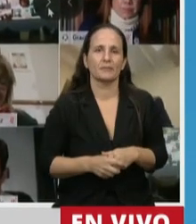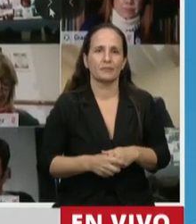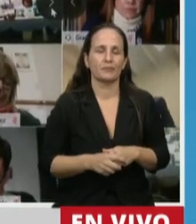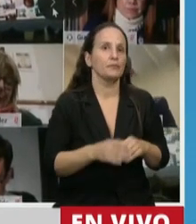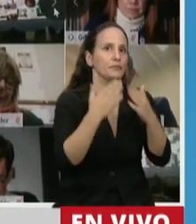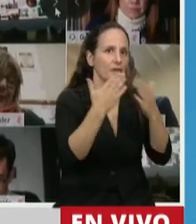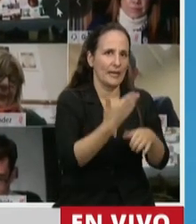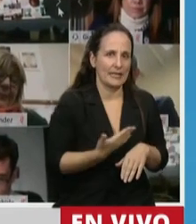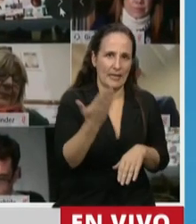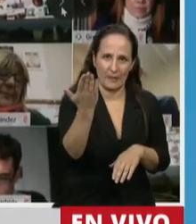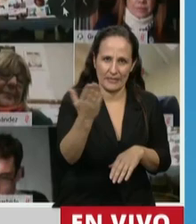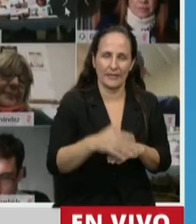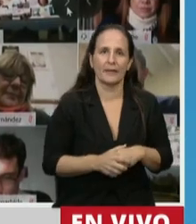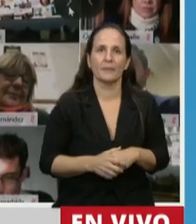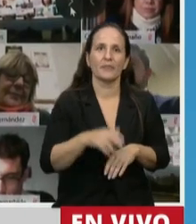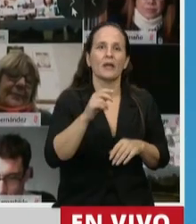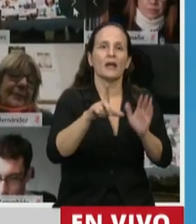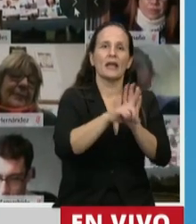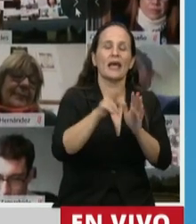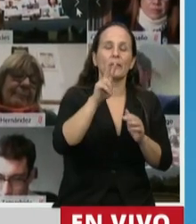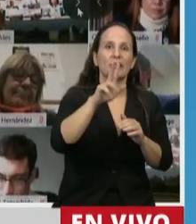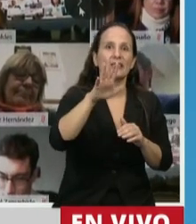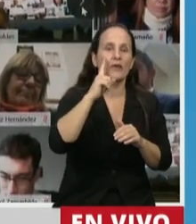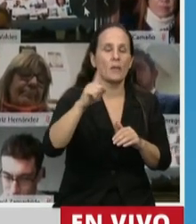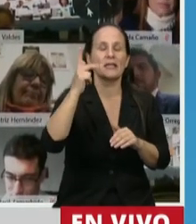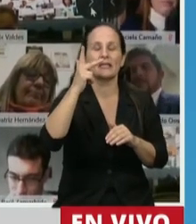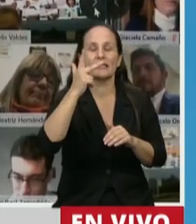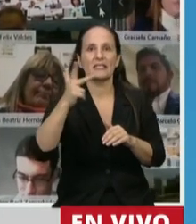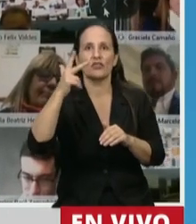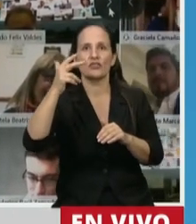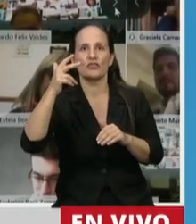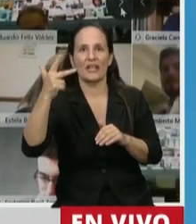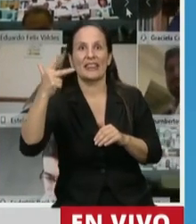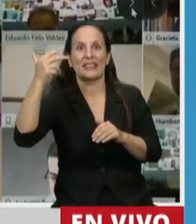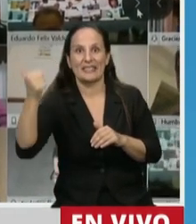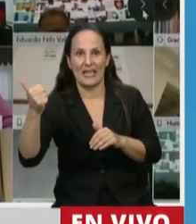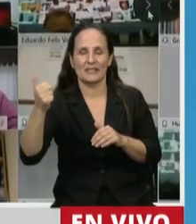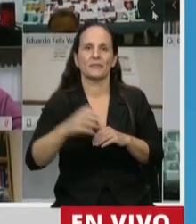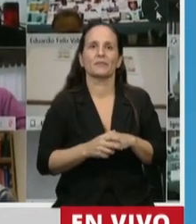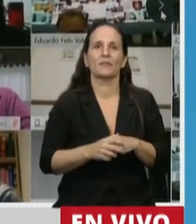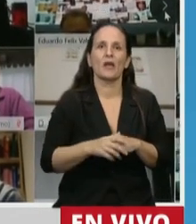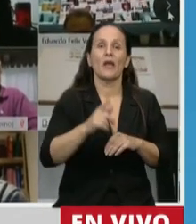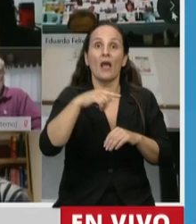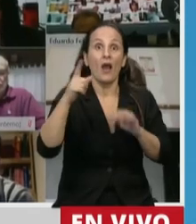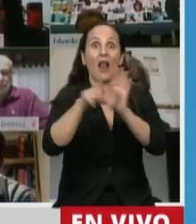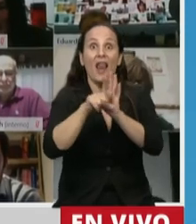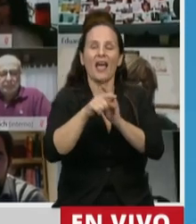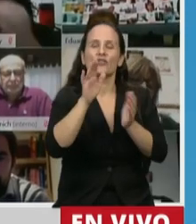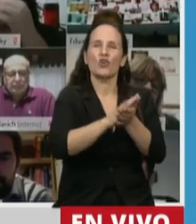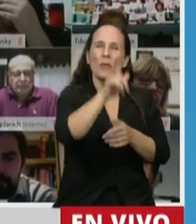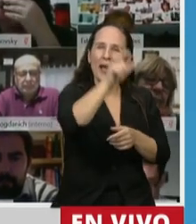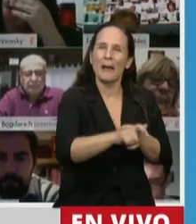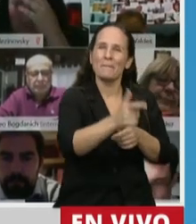Gracias, señor presidente. La ley 25.726 de protección de datos y la ley 26.529 de los derechos del paciente.